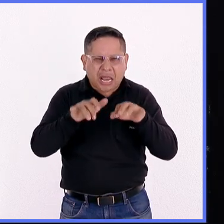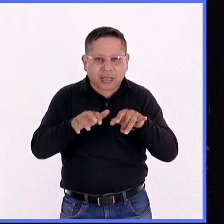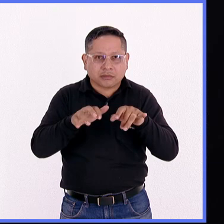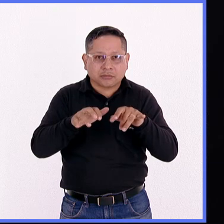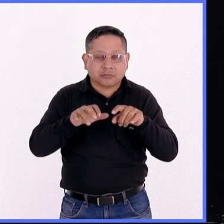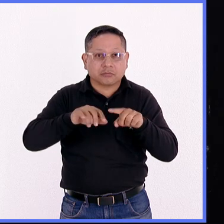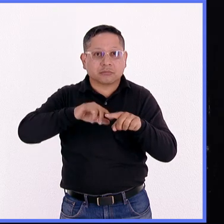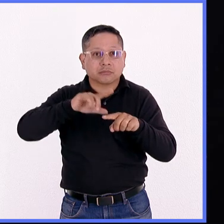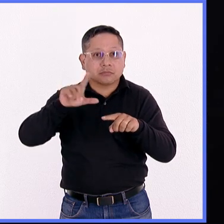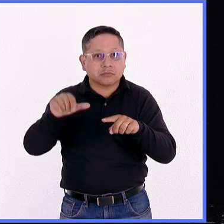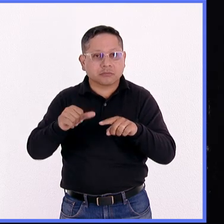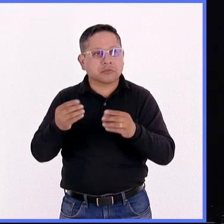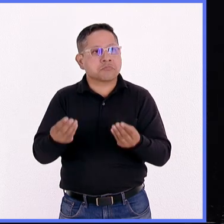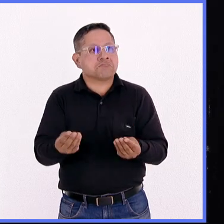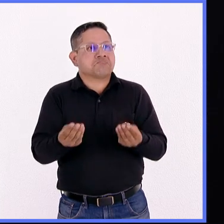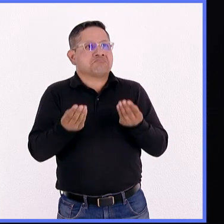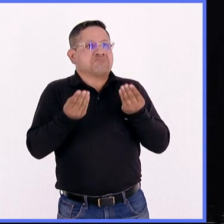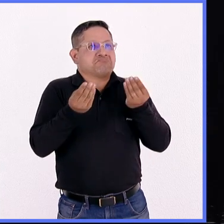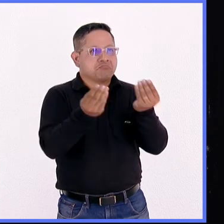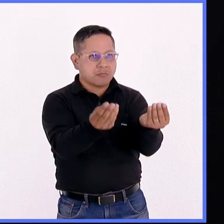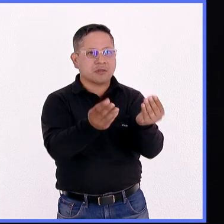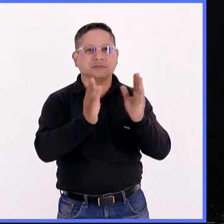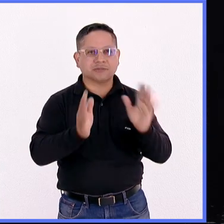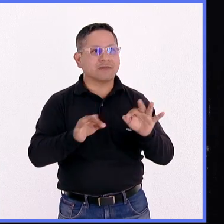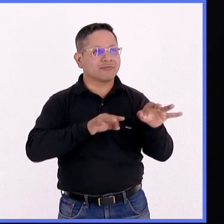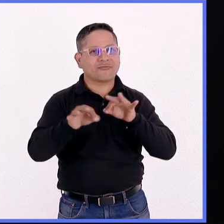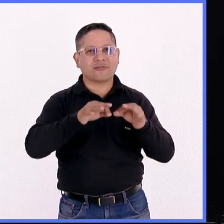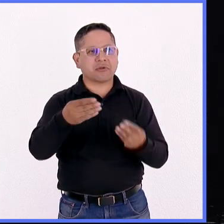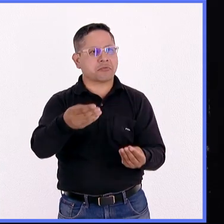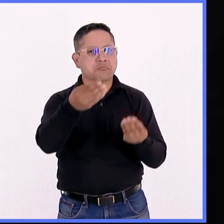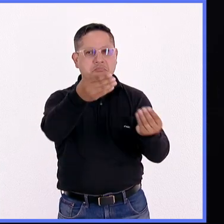Y al día siguiente pude entregarlo al doctor como habíamos acordado.